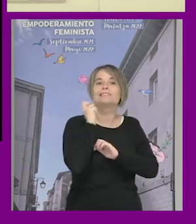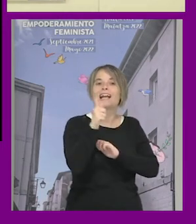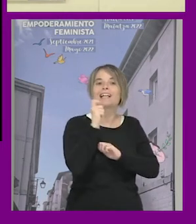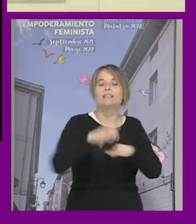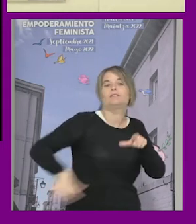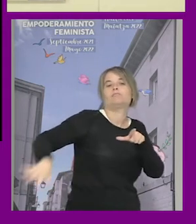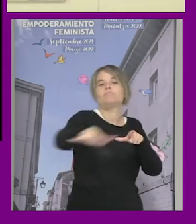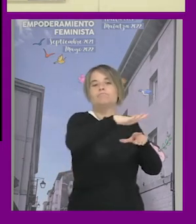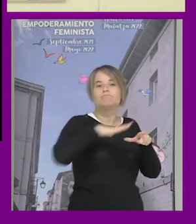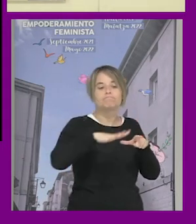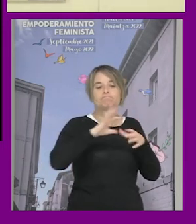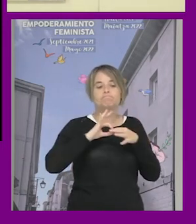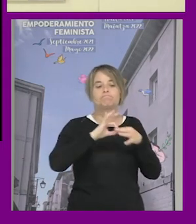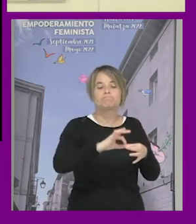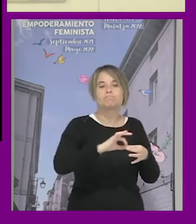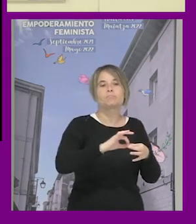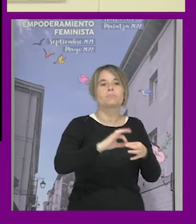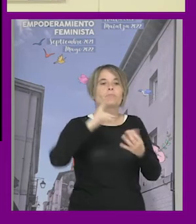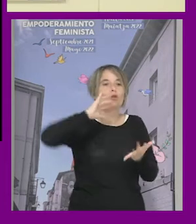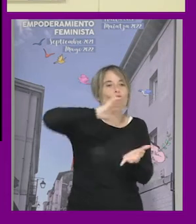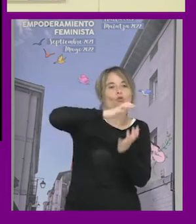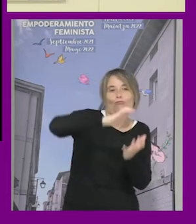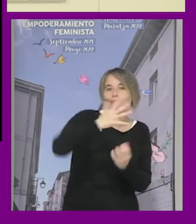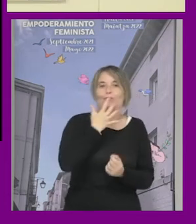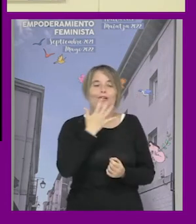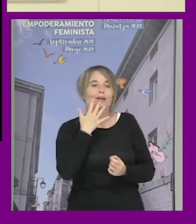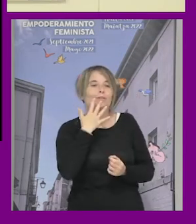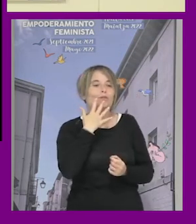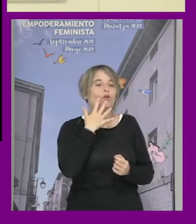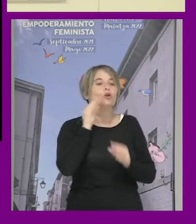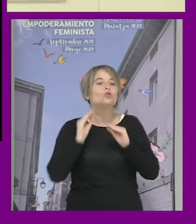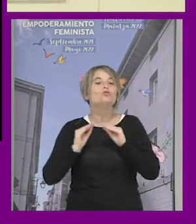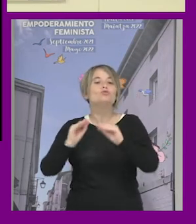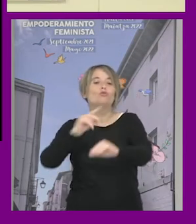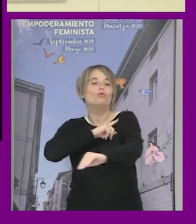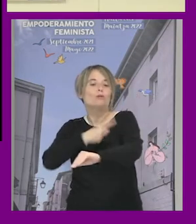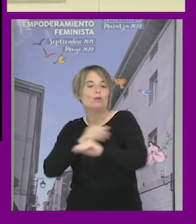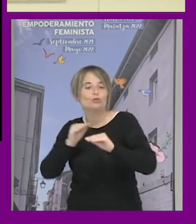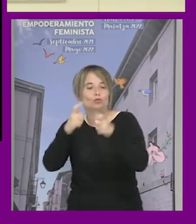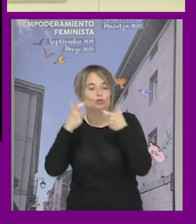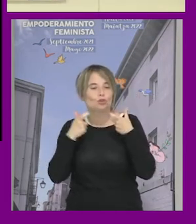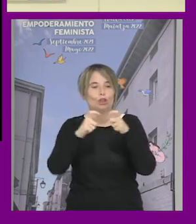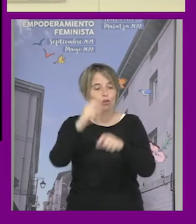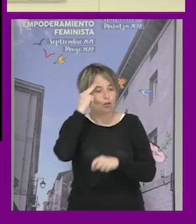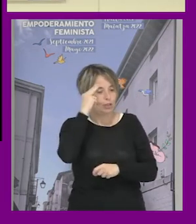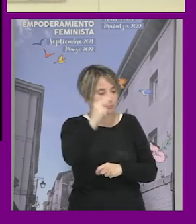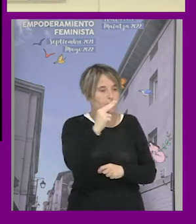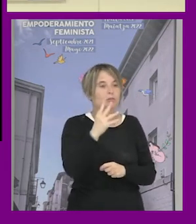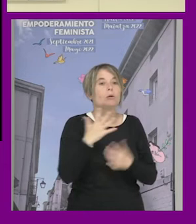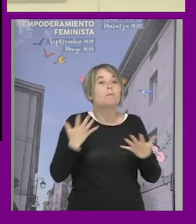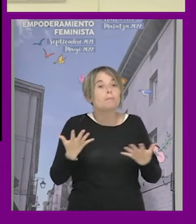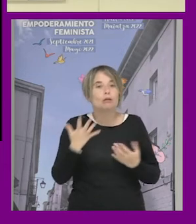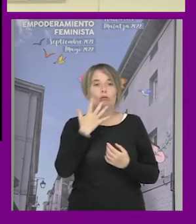considerado respetable que en los telediarios tiene su presentador aparte y su sección y su respetabilidad en cambio